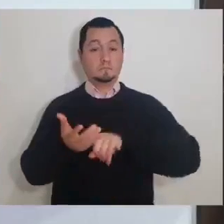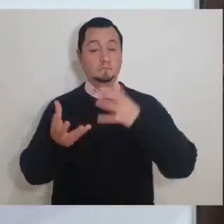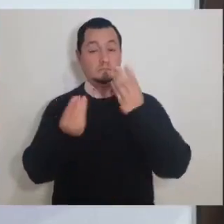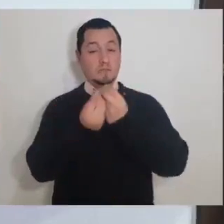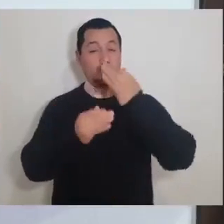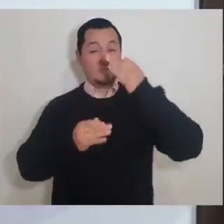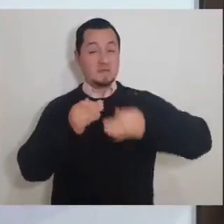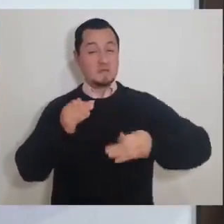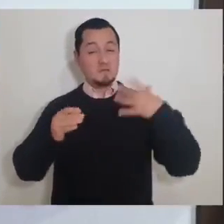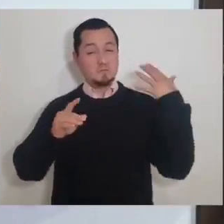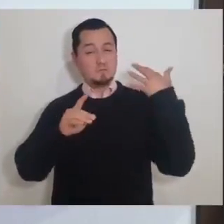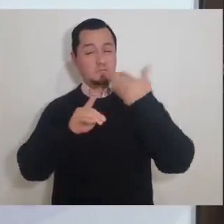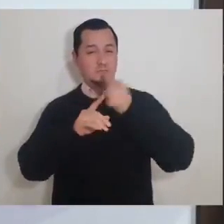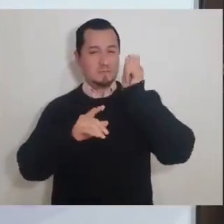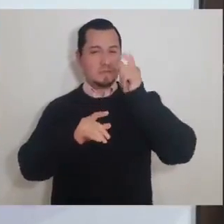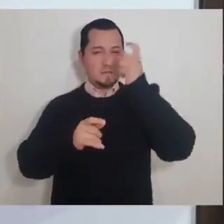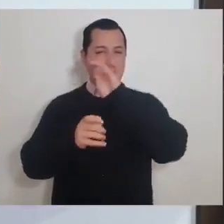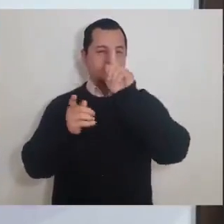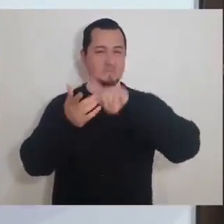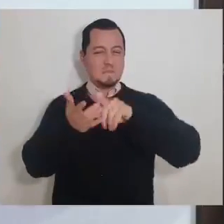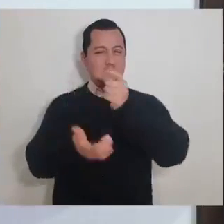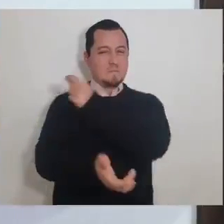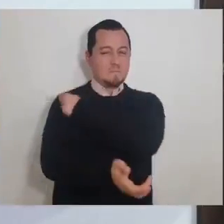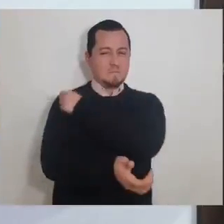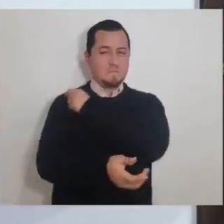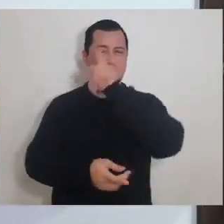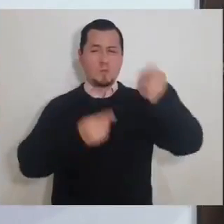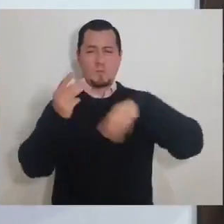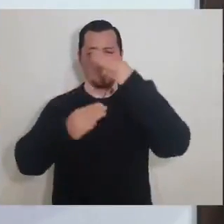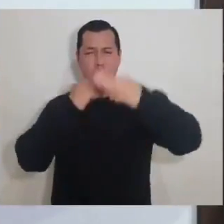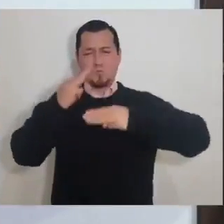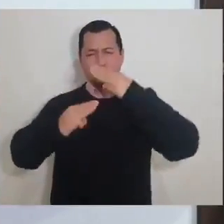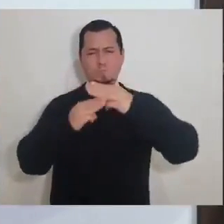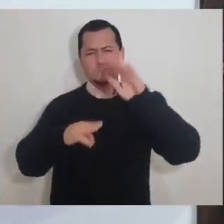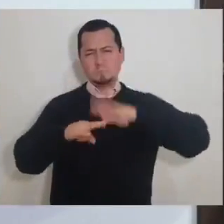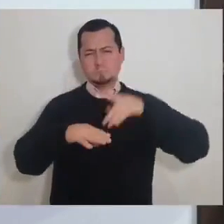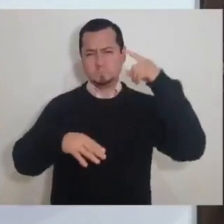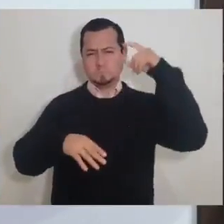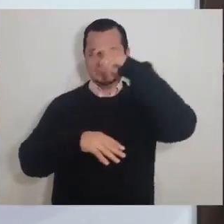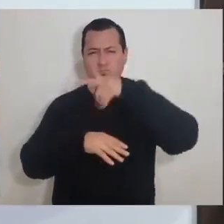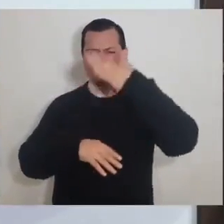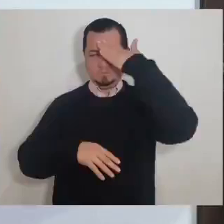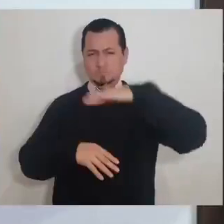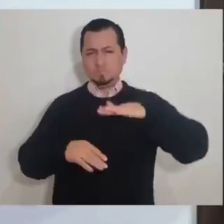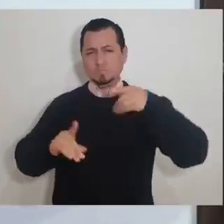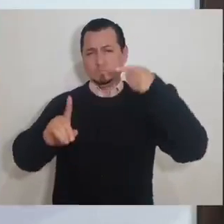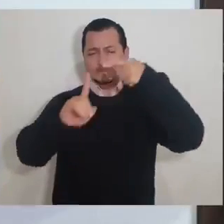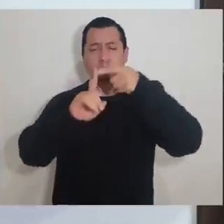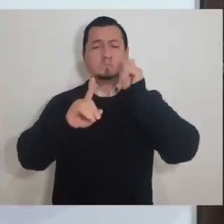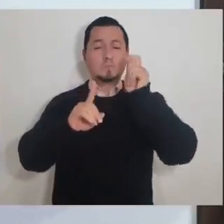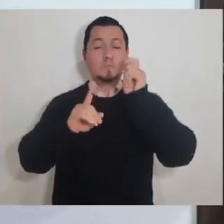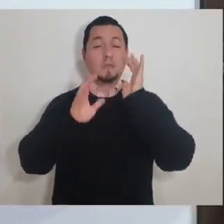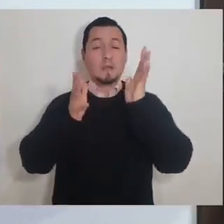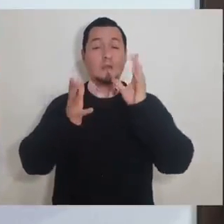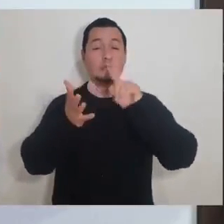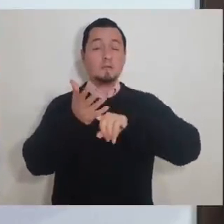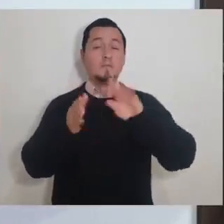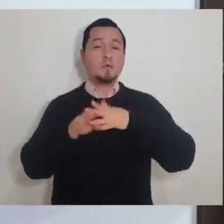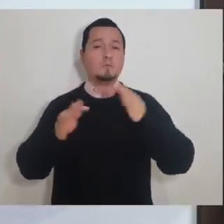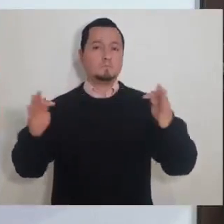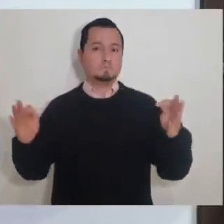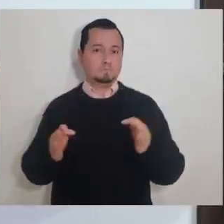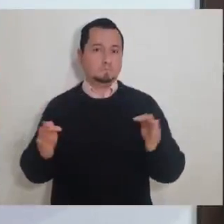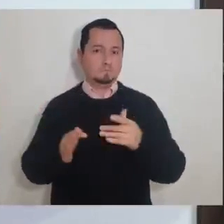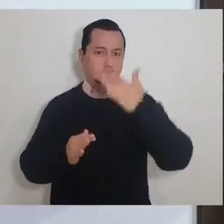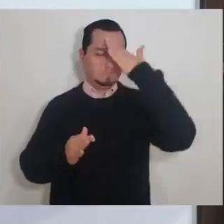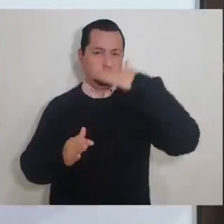En el tramo final, previo a llegada de las vacunas, muchas naciones del mundo enfrentan circunstancias muy difíciles. La entrada de la temporada de frío,